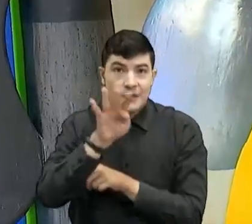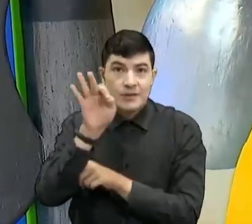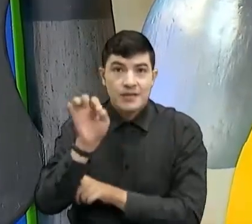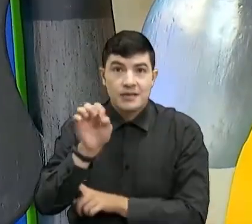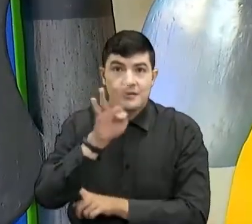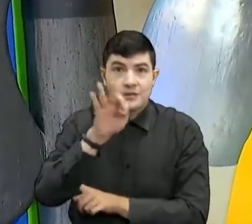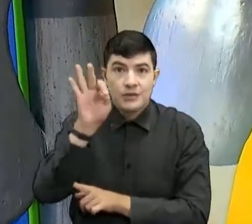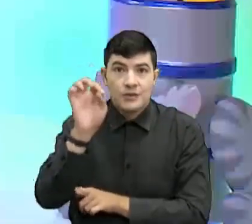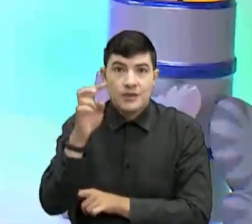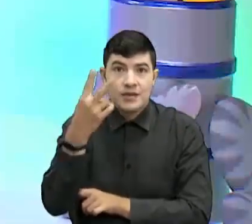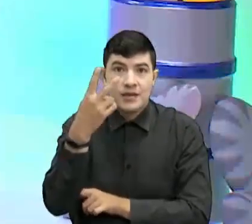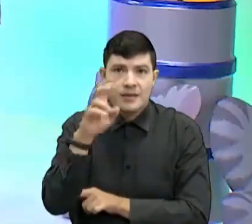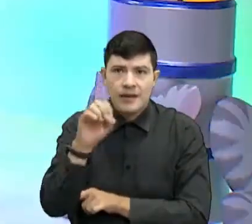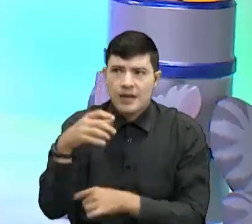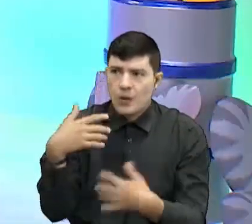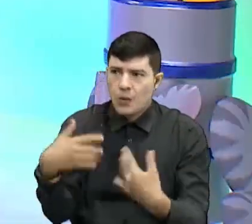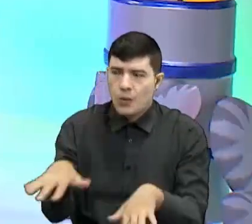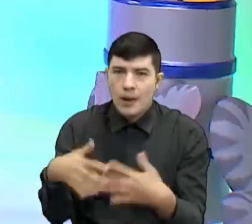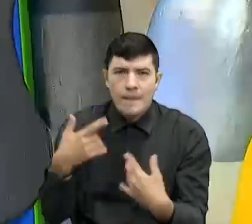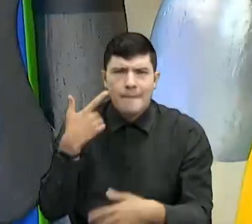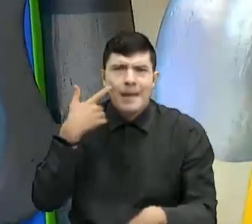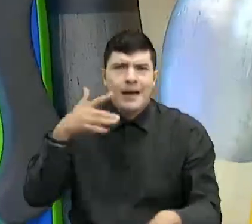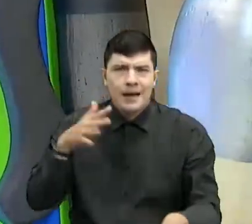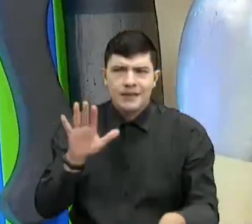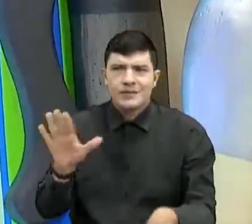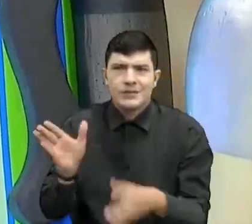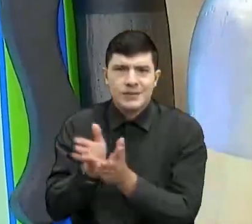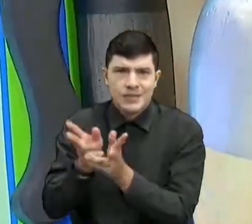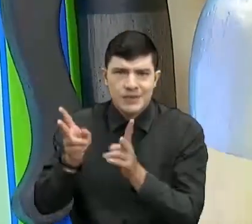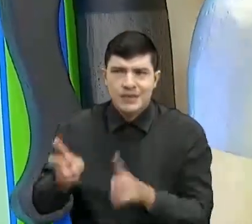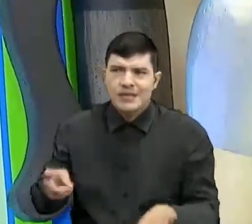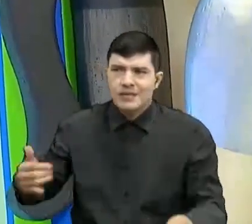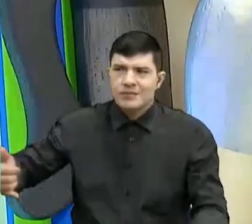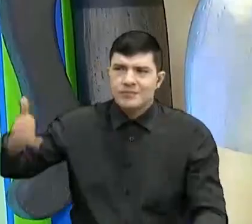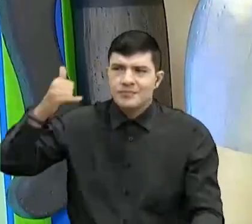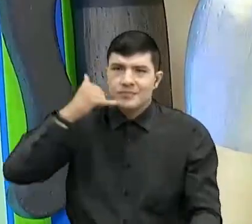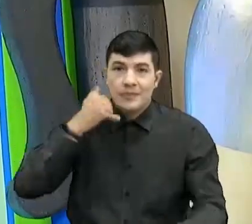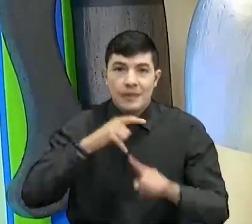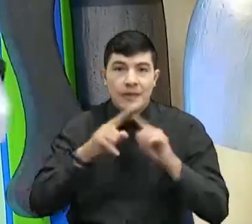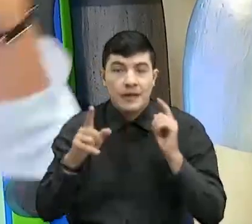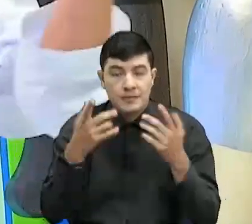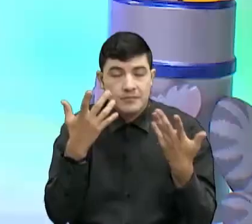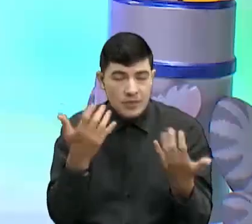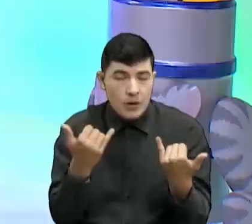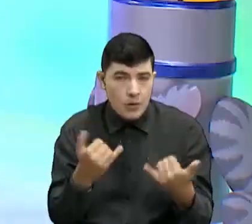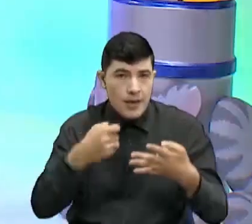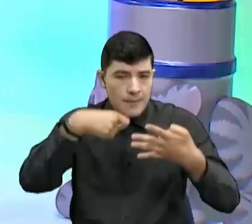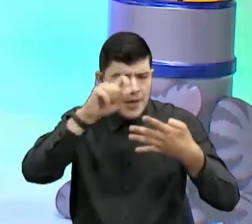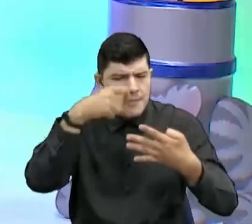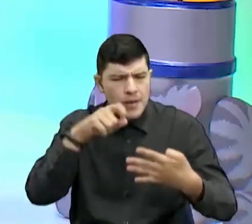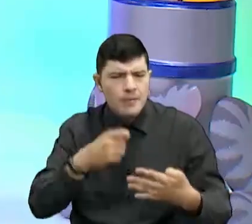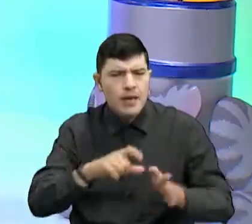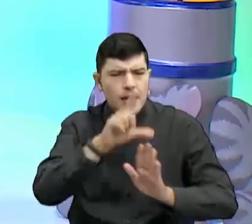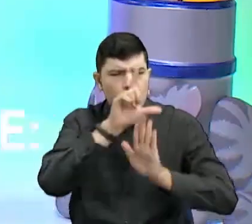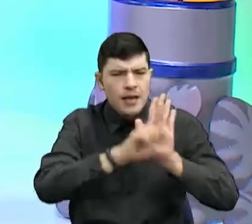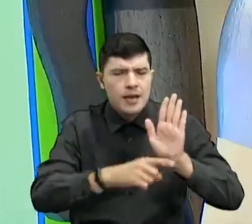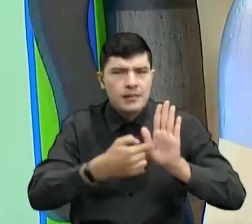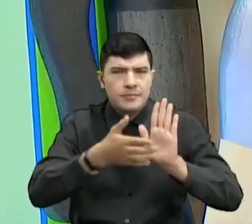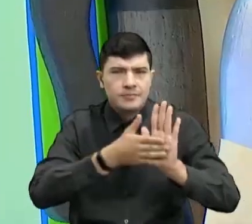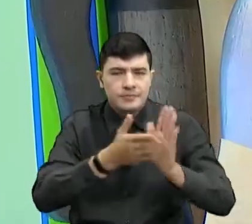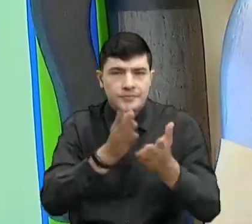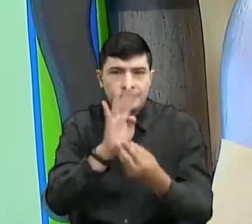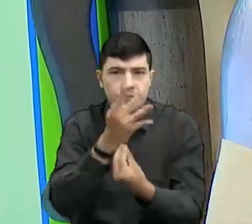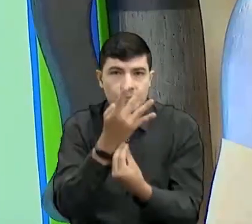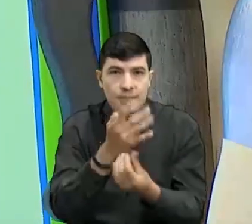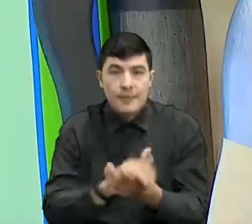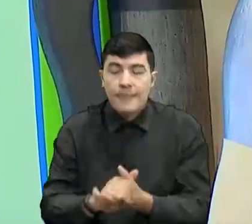-4820 que, oiga, al parecer tenemos una estudiante ahí, pero pues vamos a ver quiénes vinieron a esta parte de la clase de cuartos, ¿sí? Llame